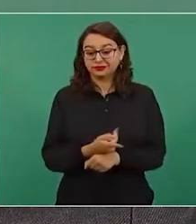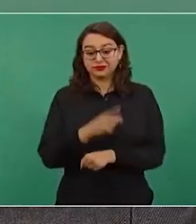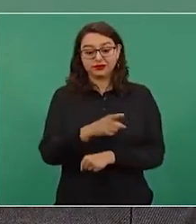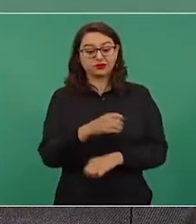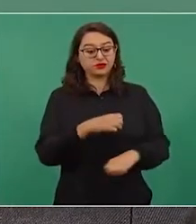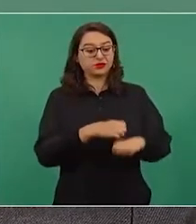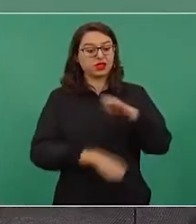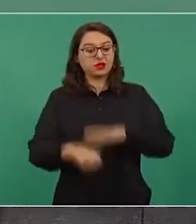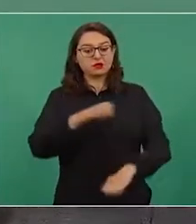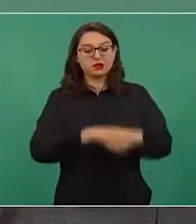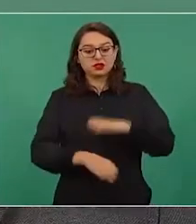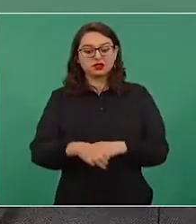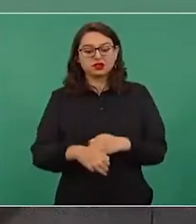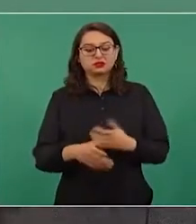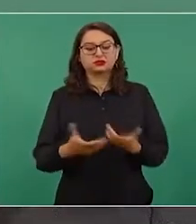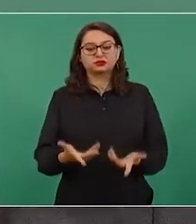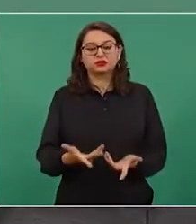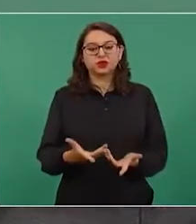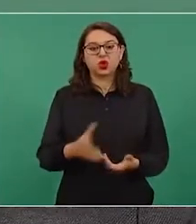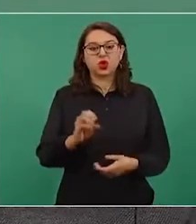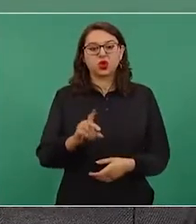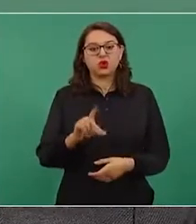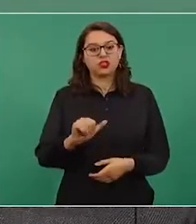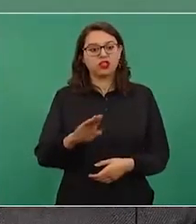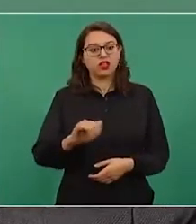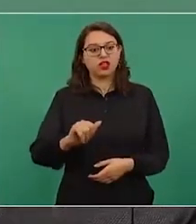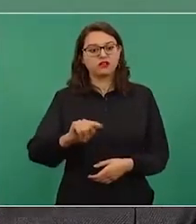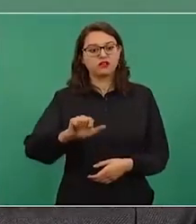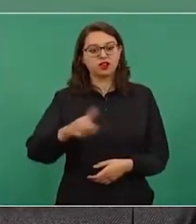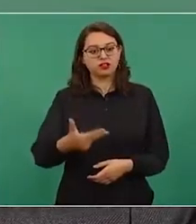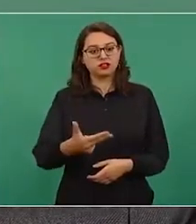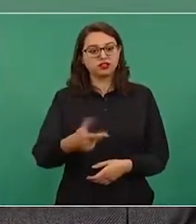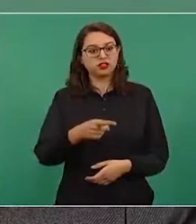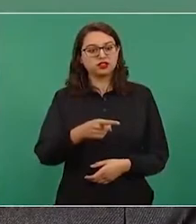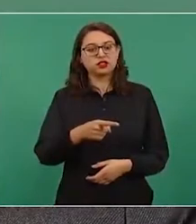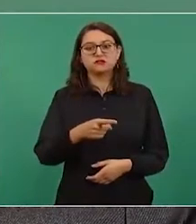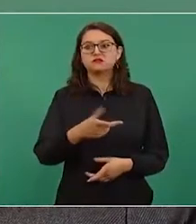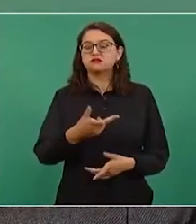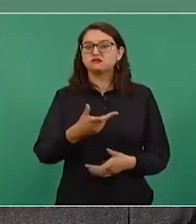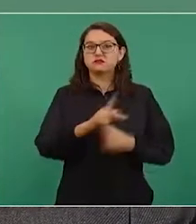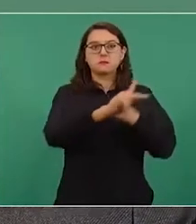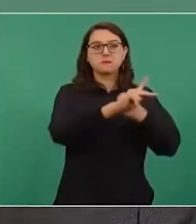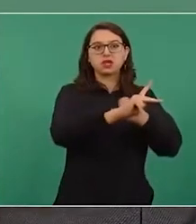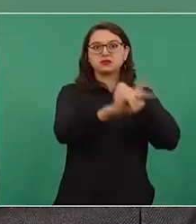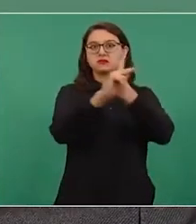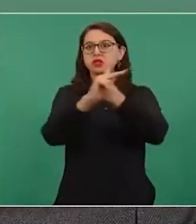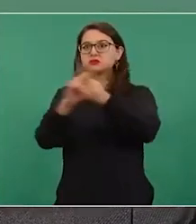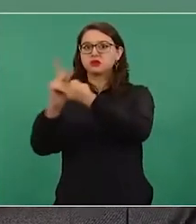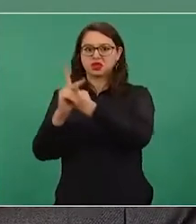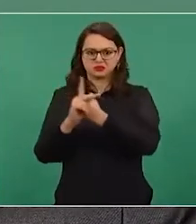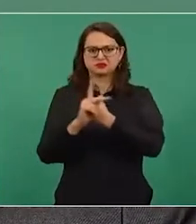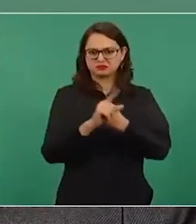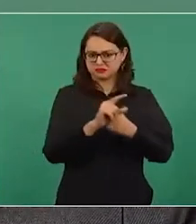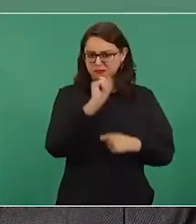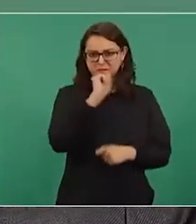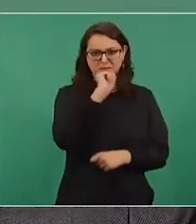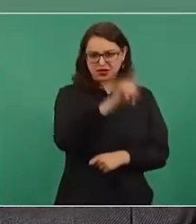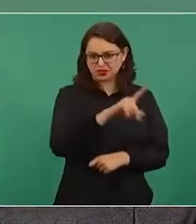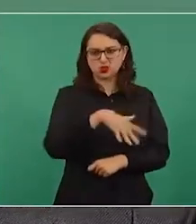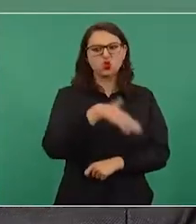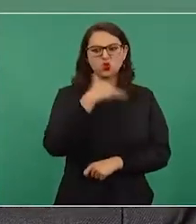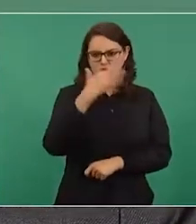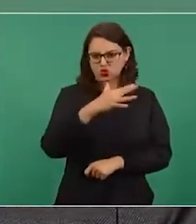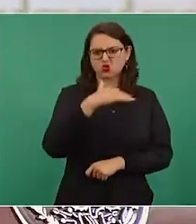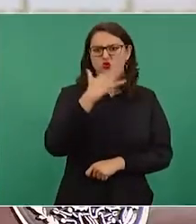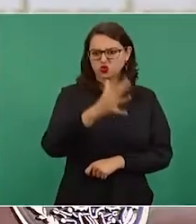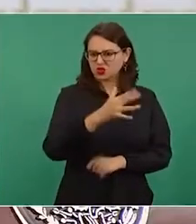en todos los países se castigó a funcionarios corruptos, menos